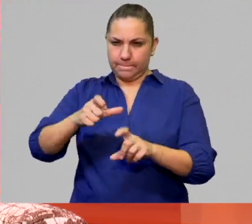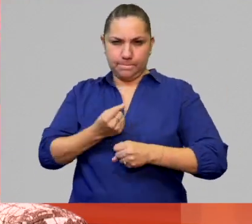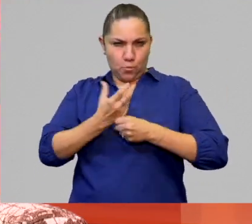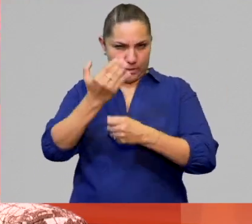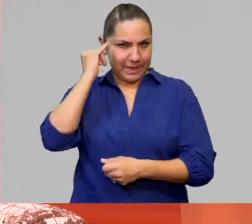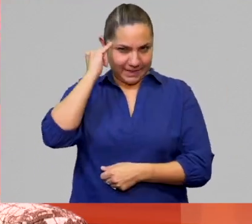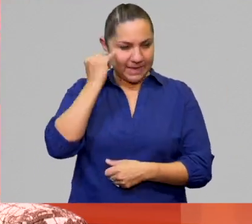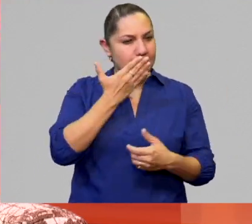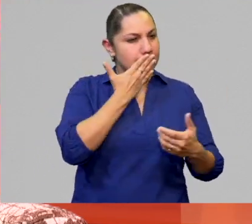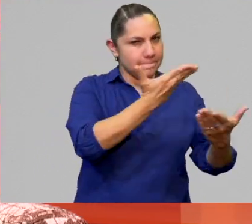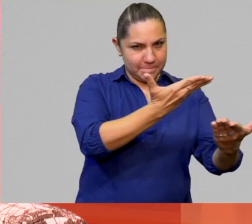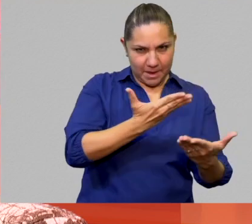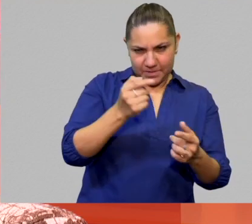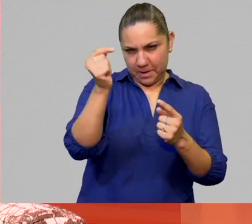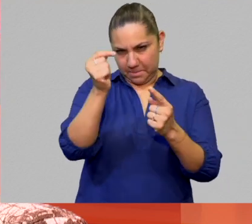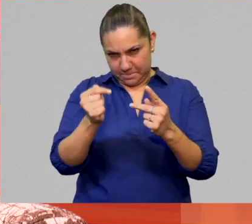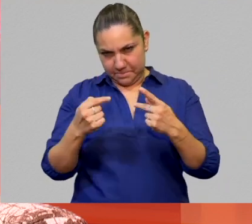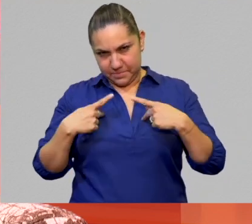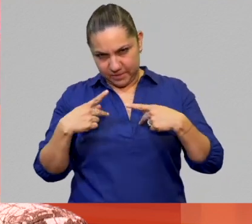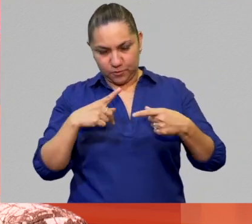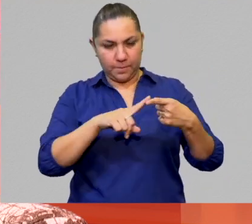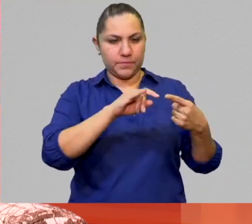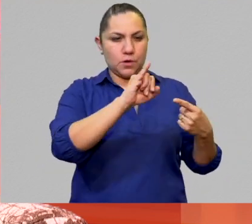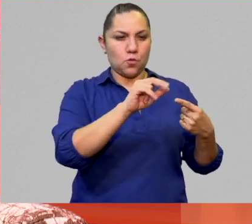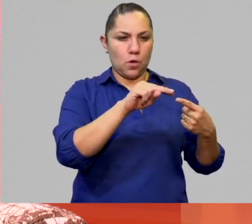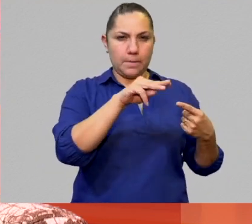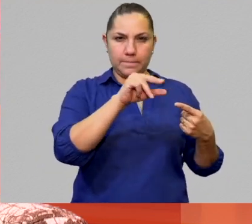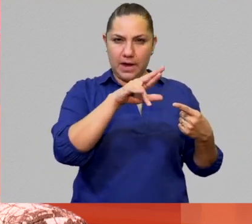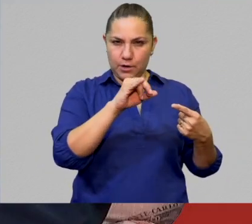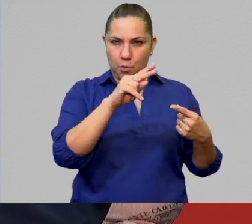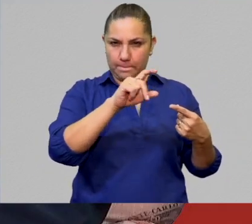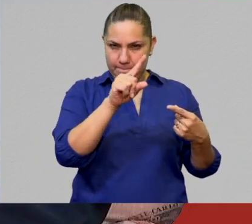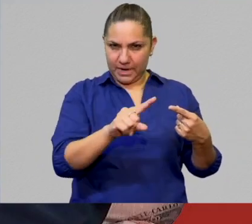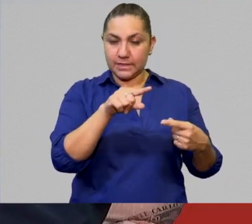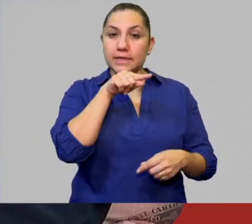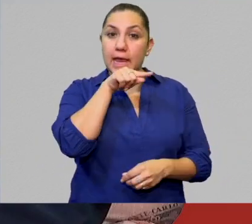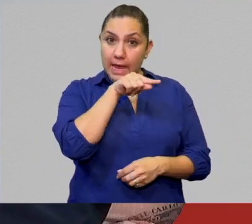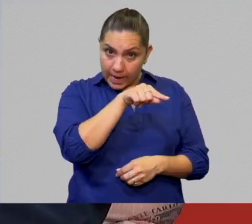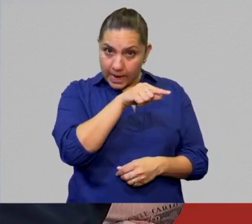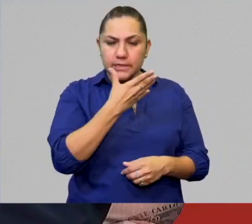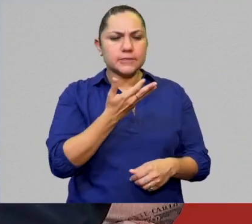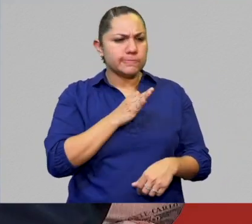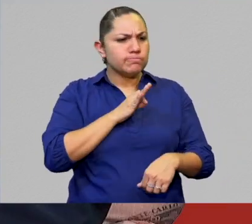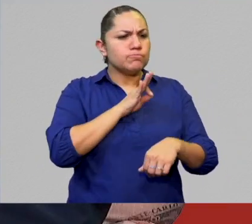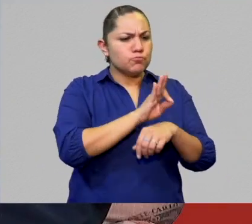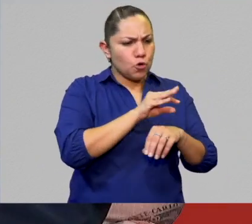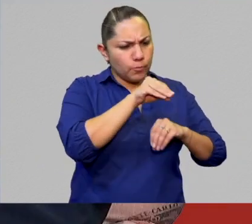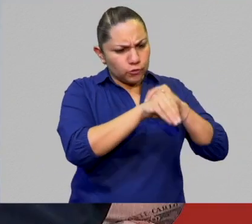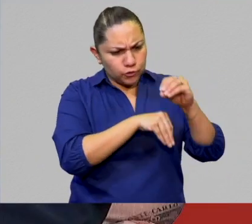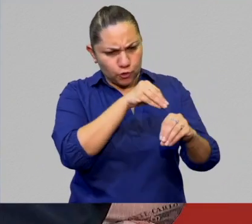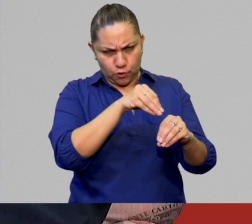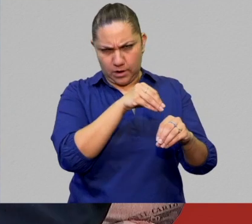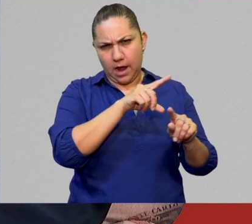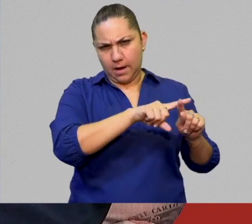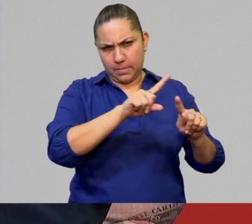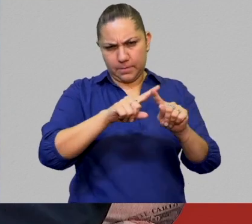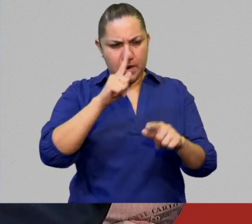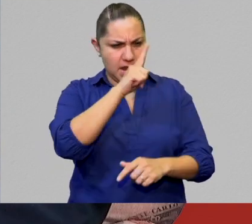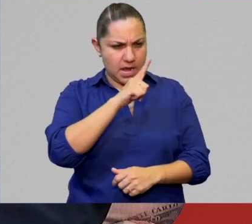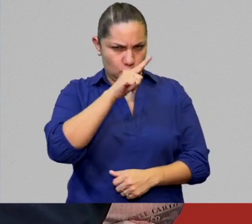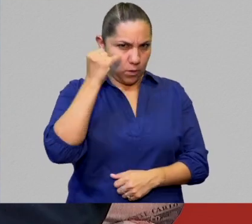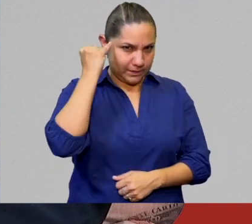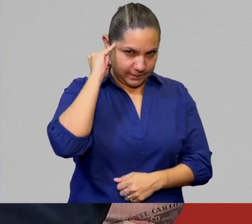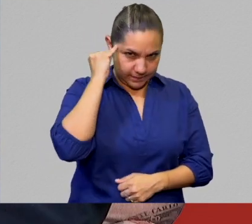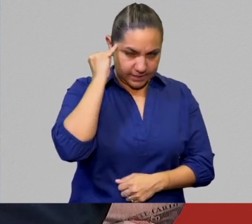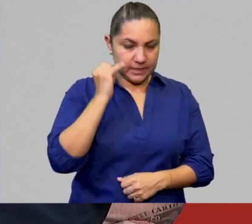bienvenida a nuestras personas invitadas. Hoy nos acompañan Juan Mario Pérez, promotor y editor